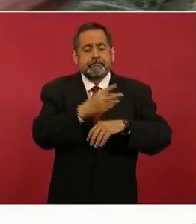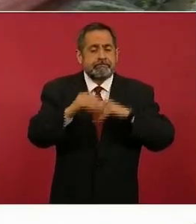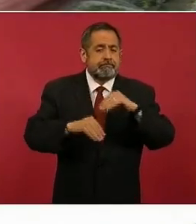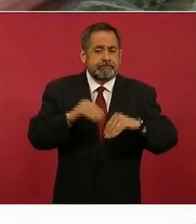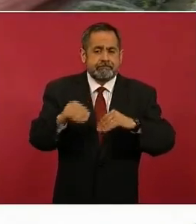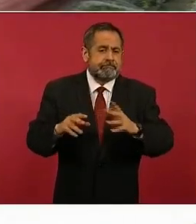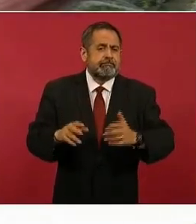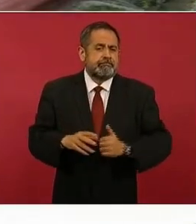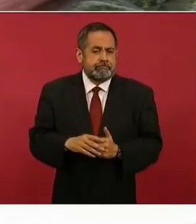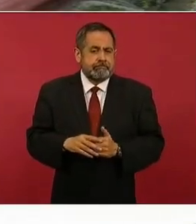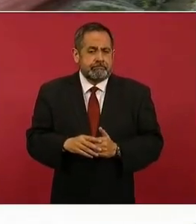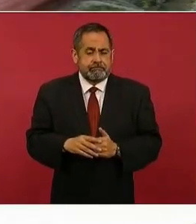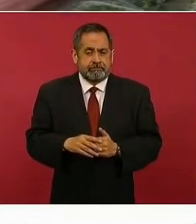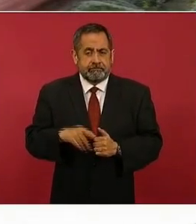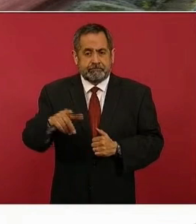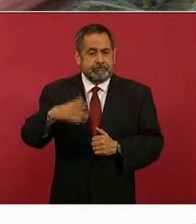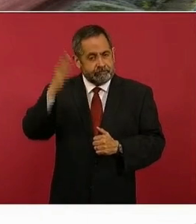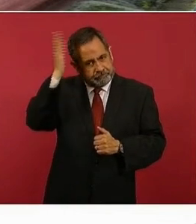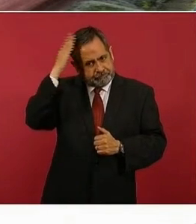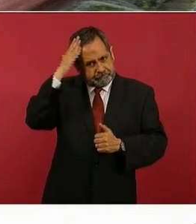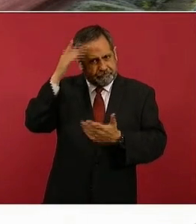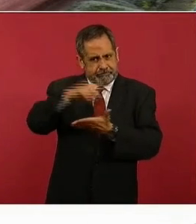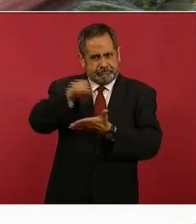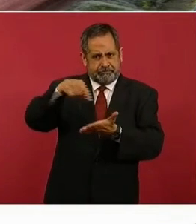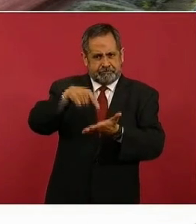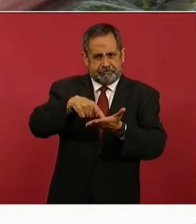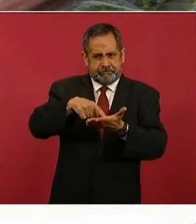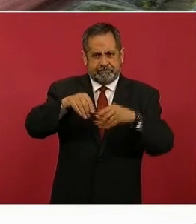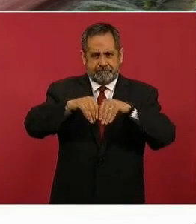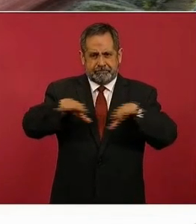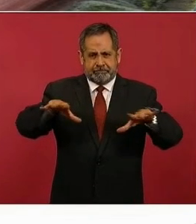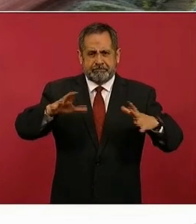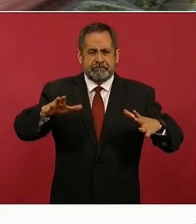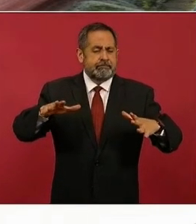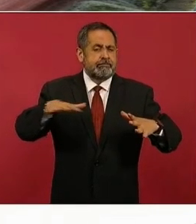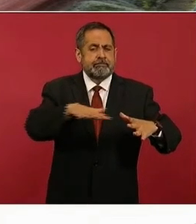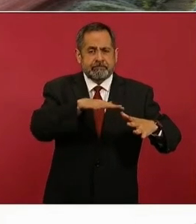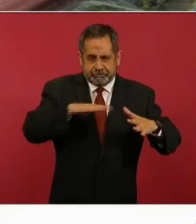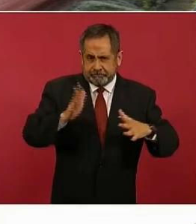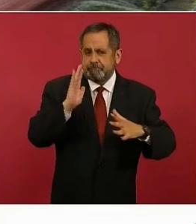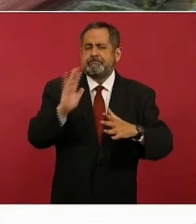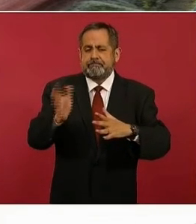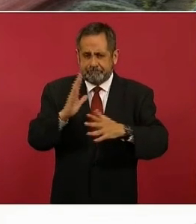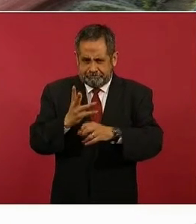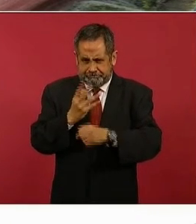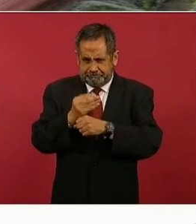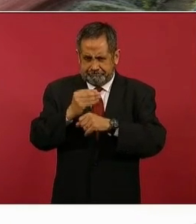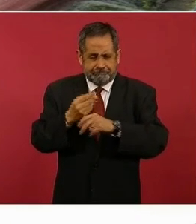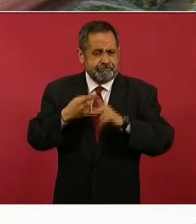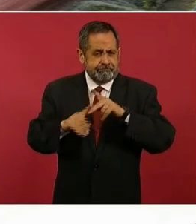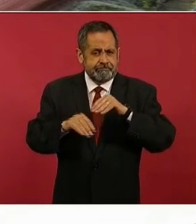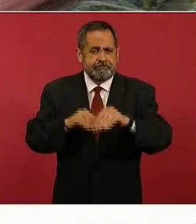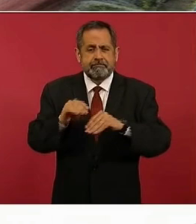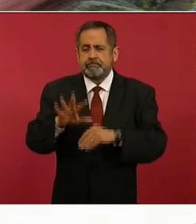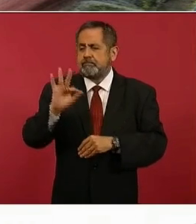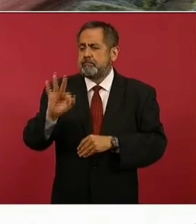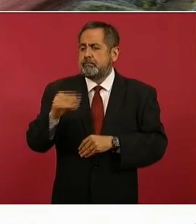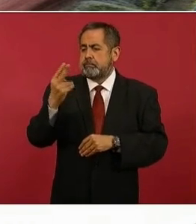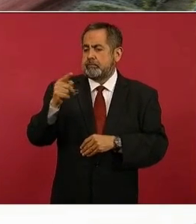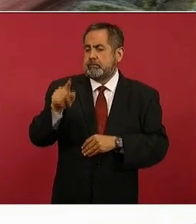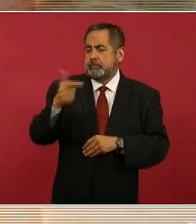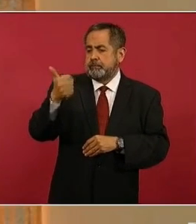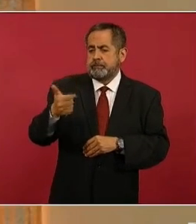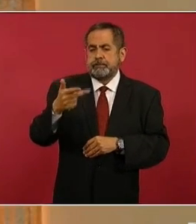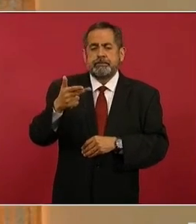Y el jardín central de todo este espacio está ya en ejecución, se cubren 42.6